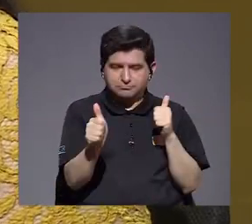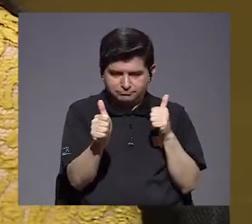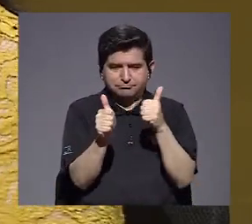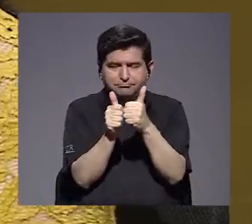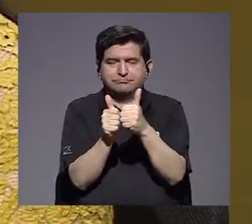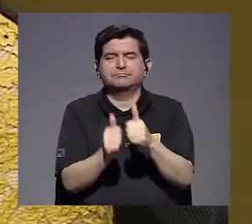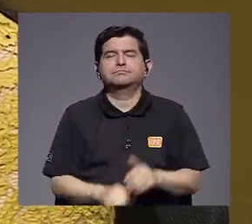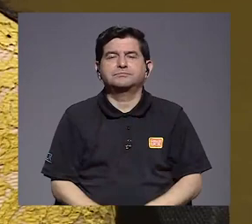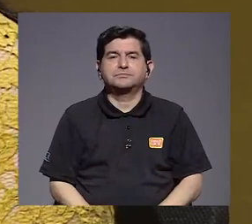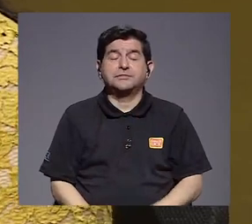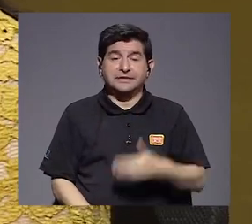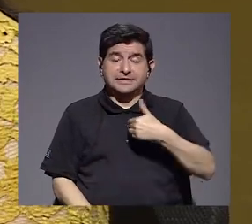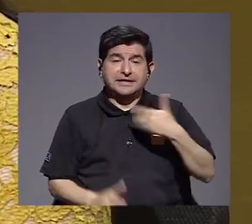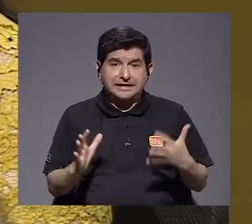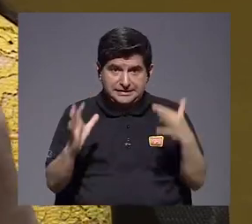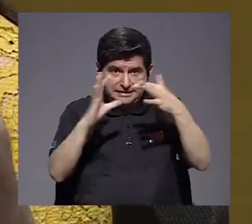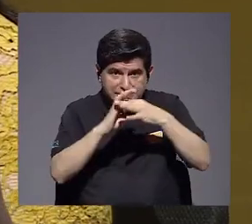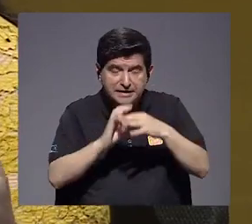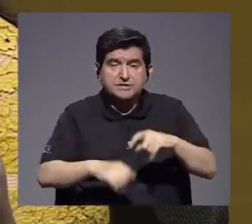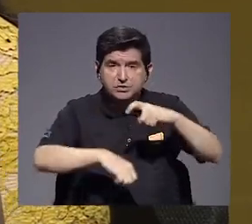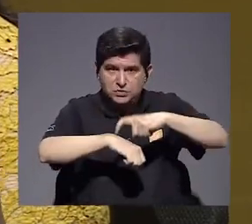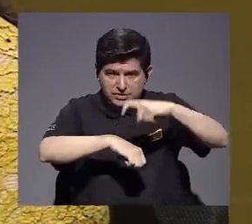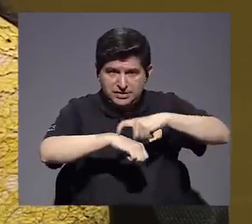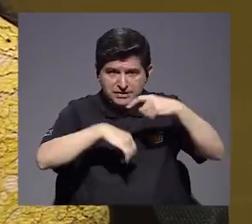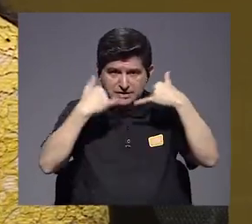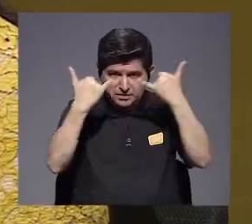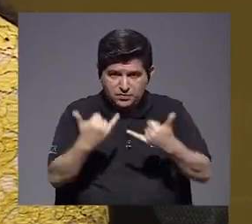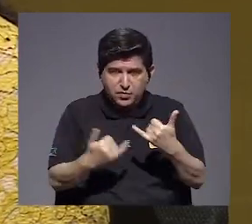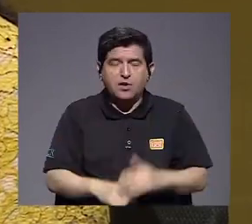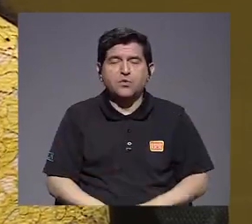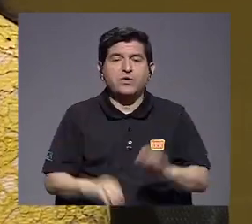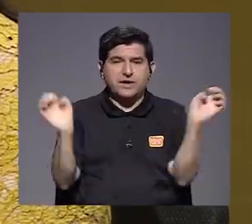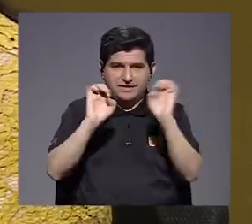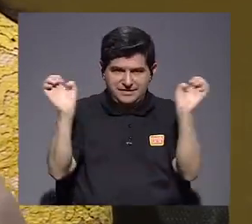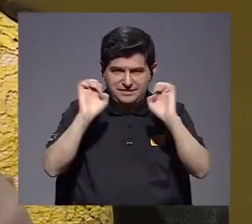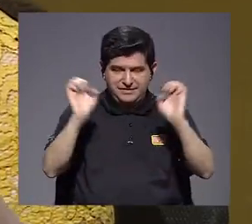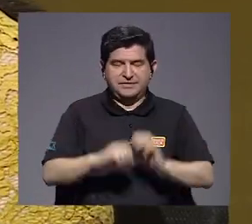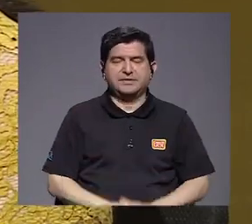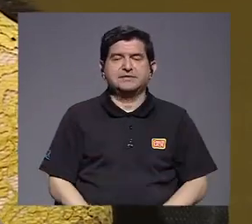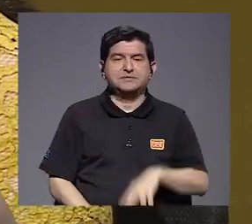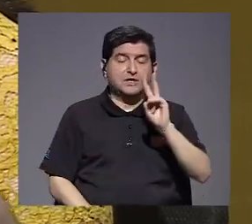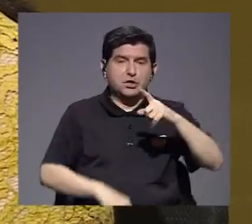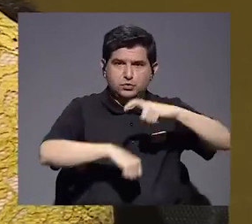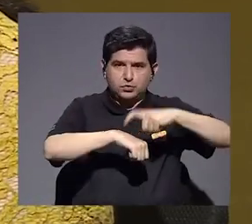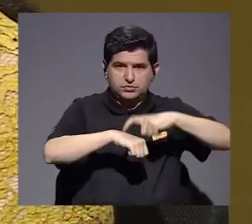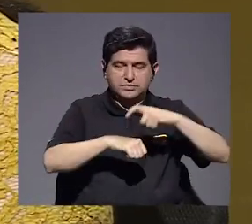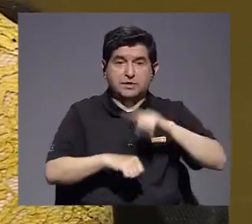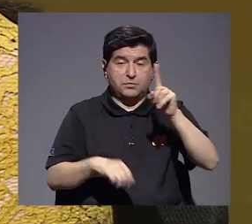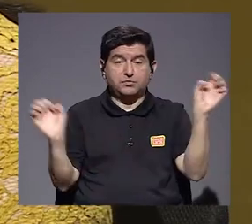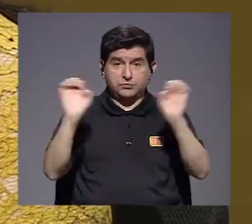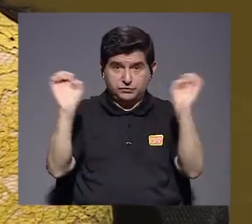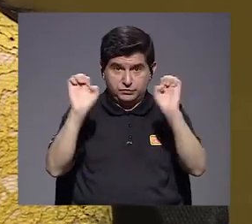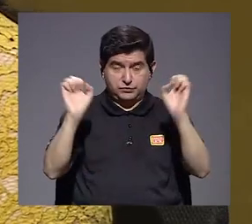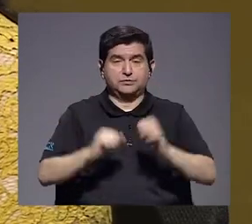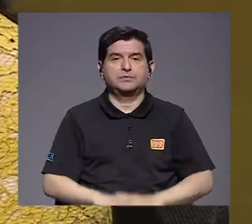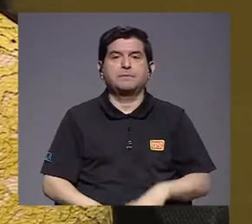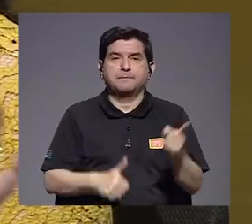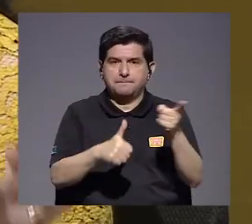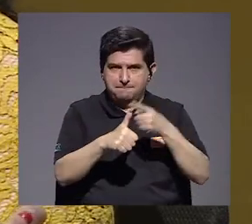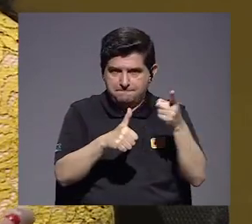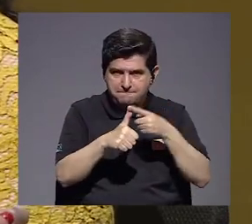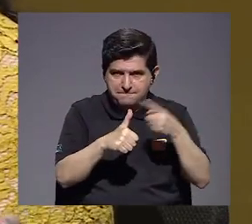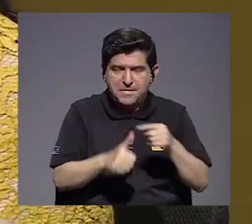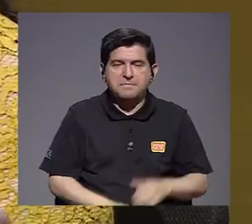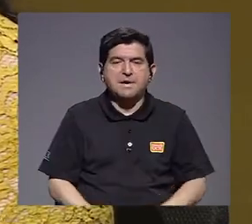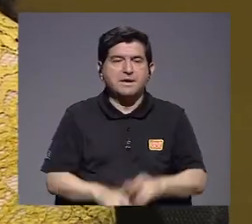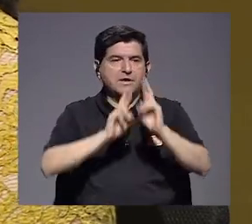incluso porque tiene que ver con el plazo en el que estamos en el marco de una emergencia. Hay dos fases dentro de una emergencia que la primera tiene